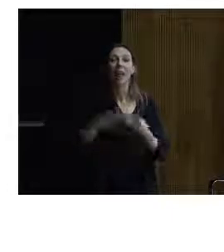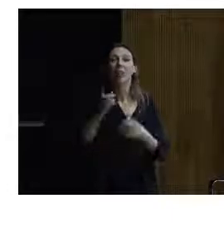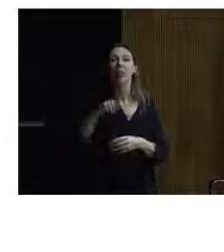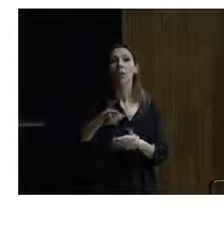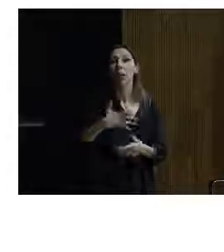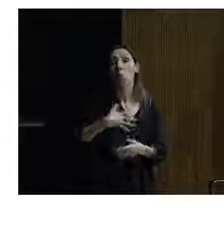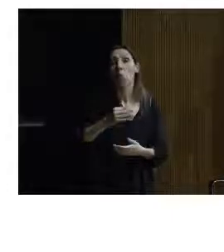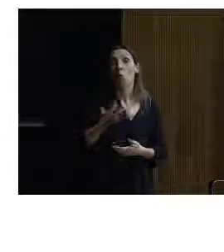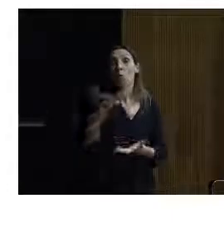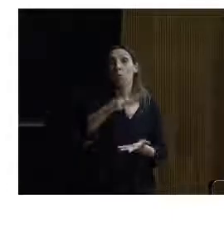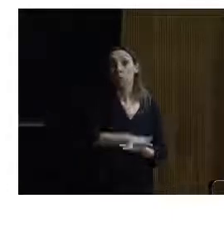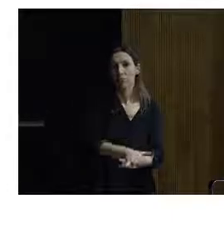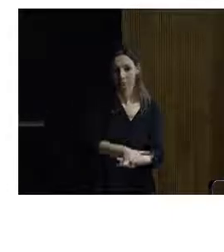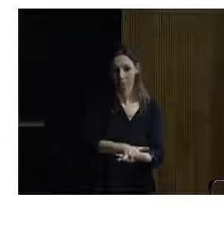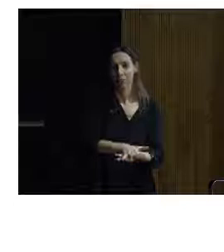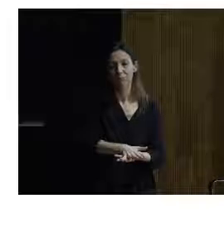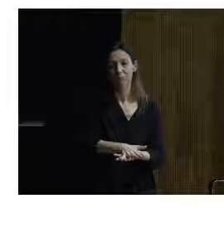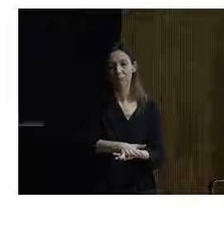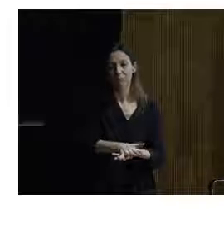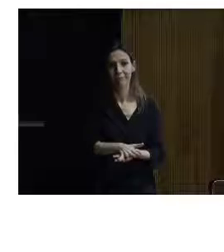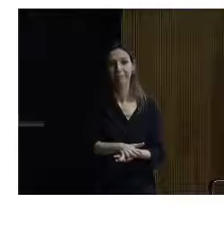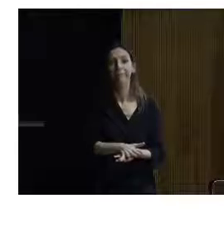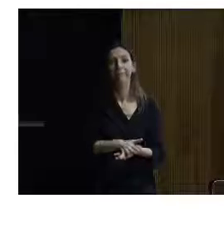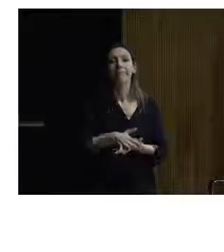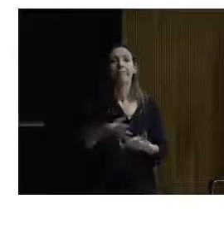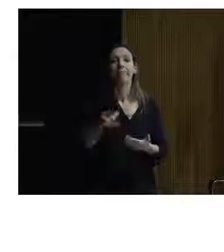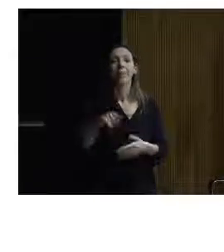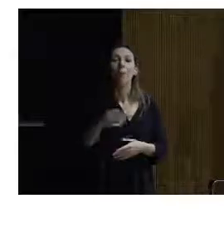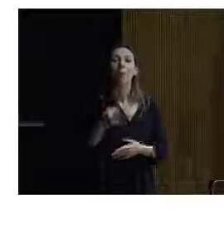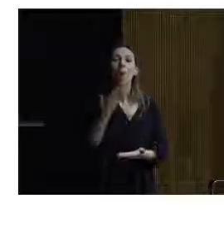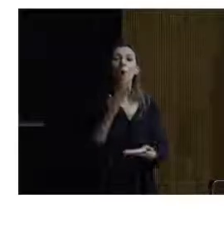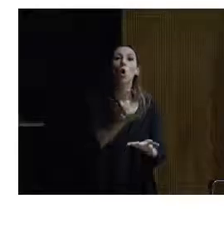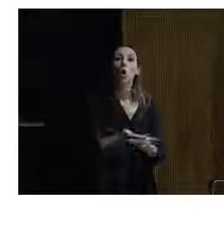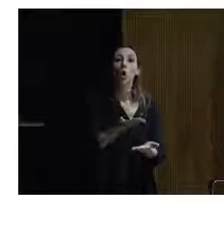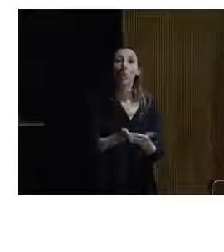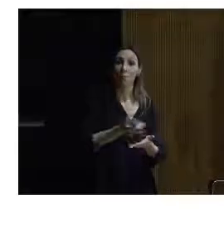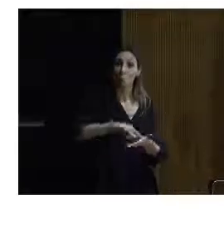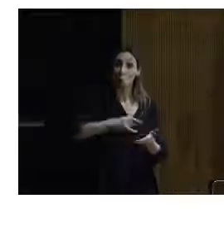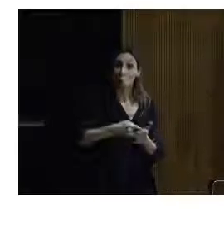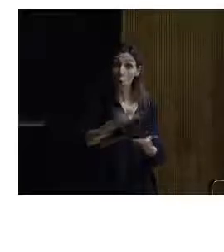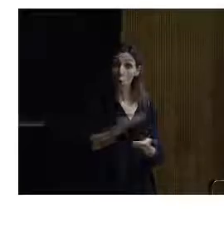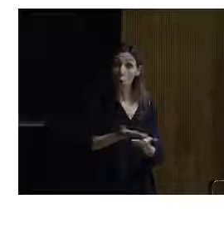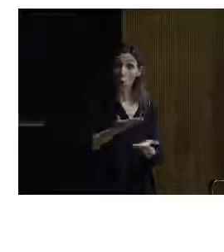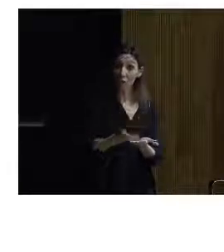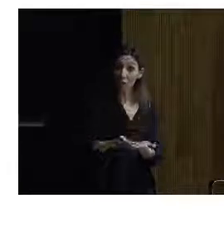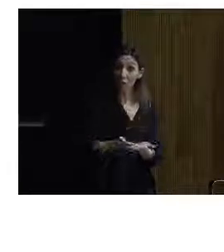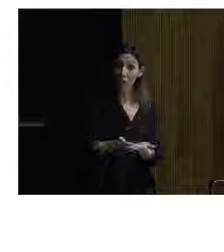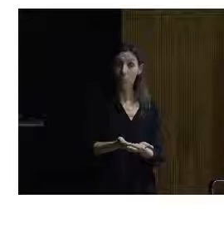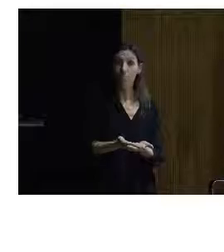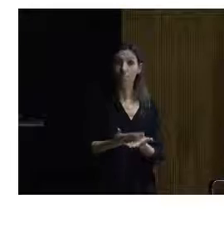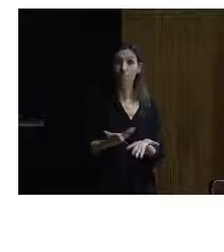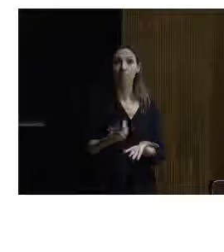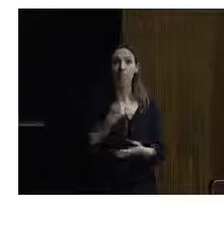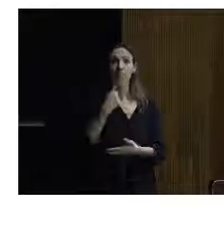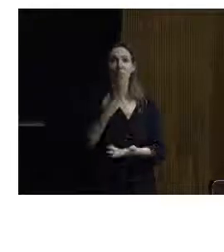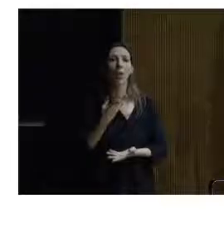a la caída. Y finalmente hay que justificar aquellas soluciones. Ya no basta con decir por qué lo bonito que